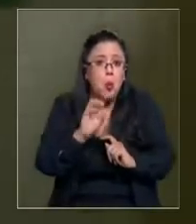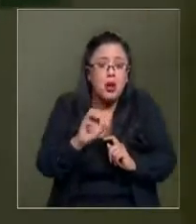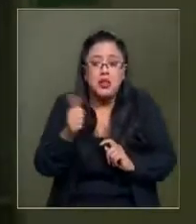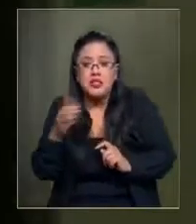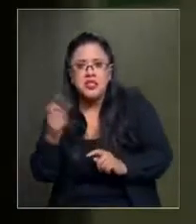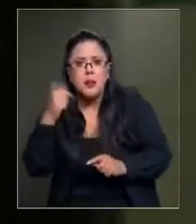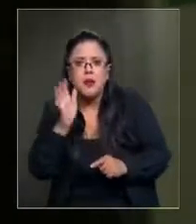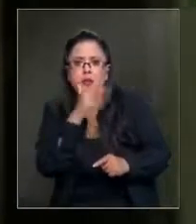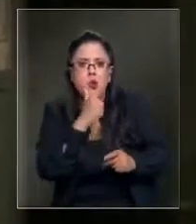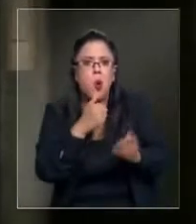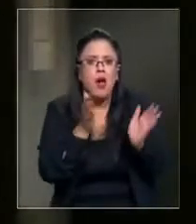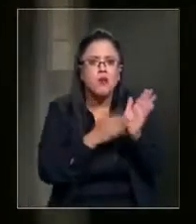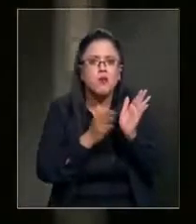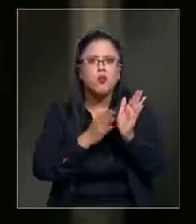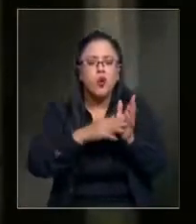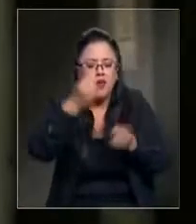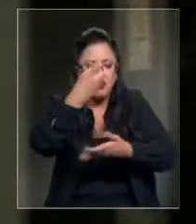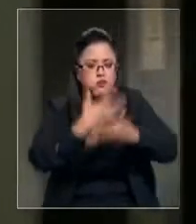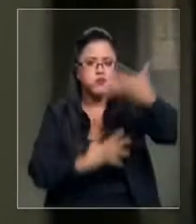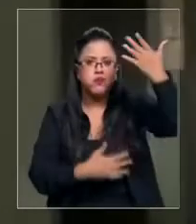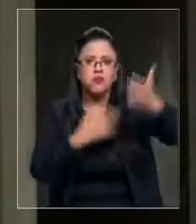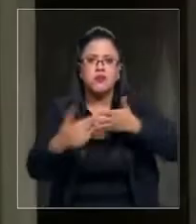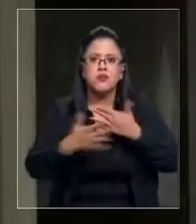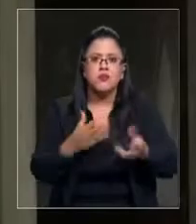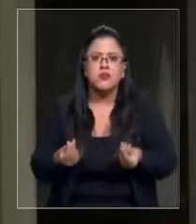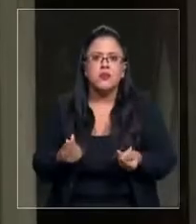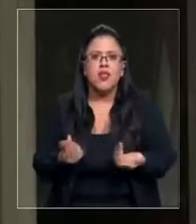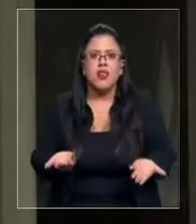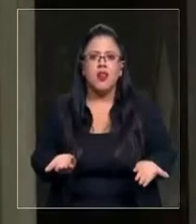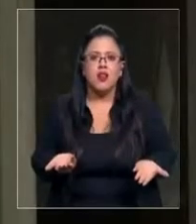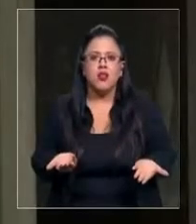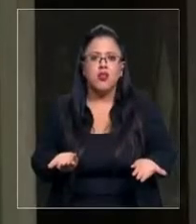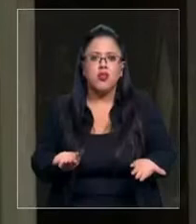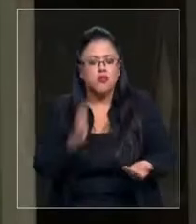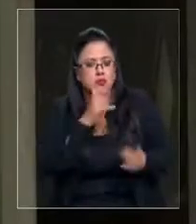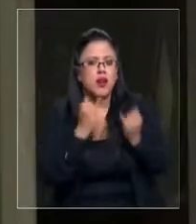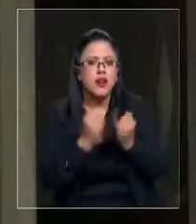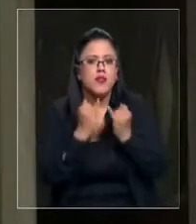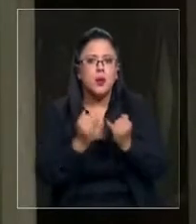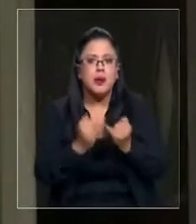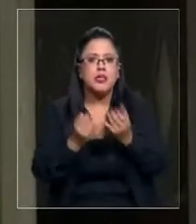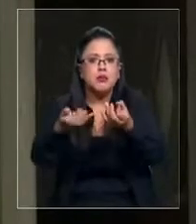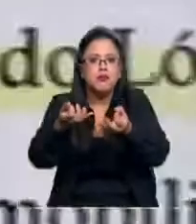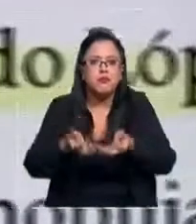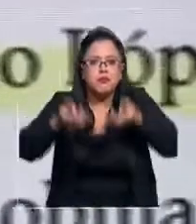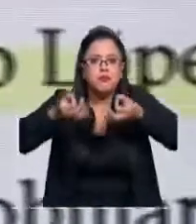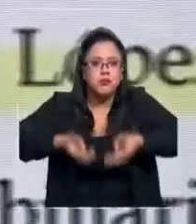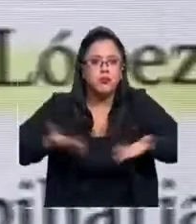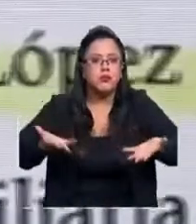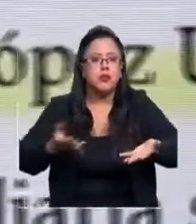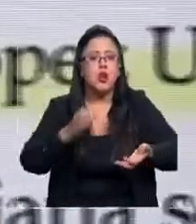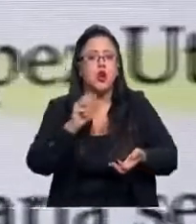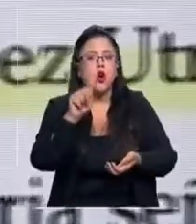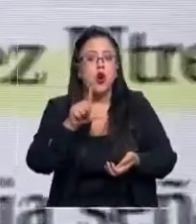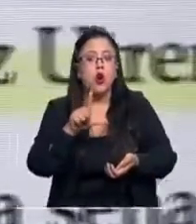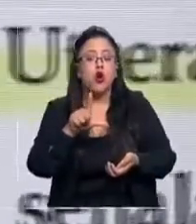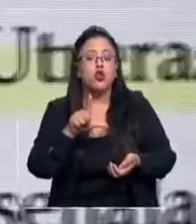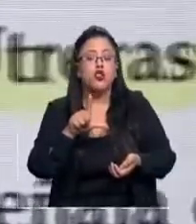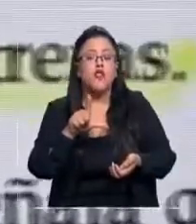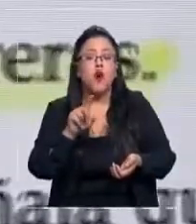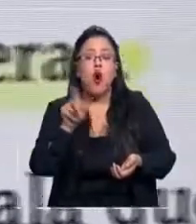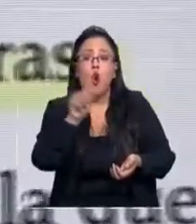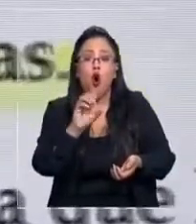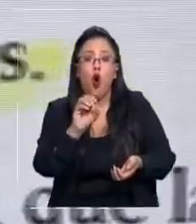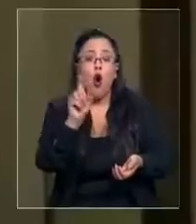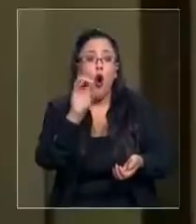dineros ahorrados o guardados, ni de dónde provenían. Platas sin información contable. Osvaldo López Utrera, el